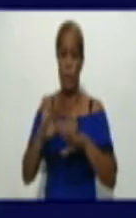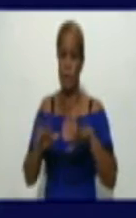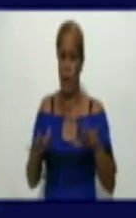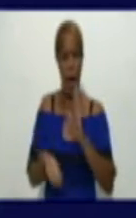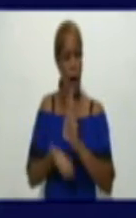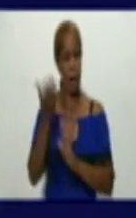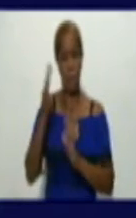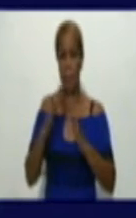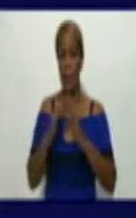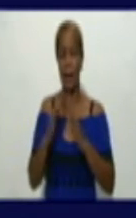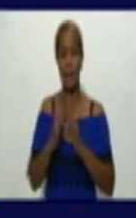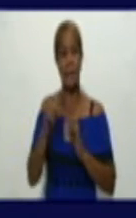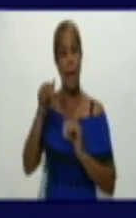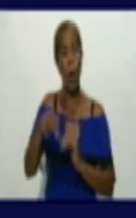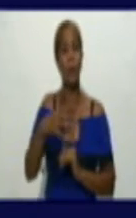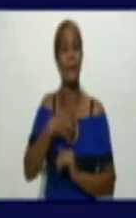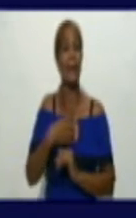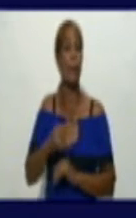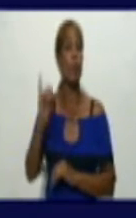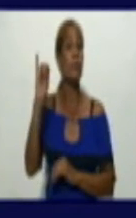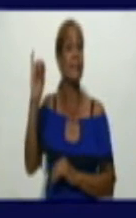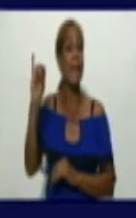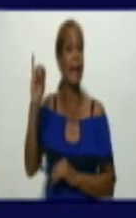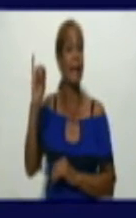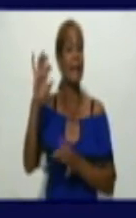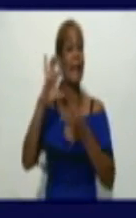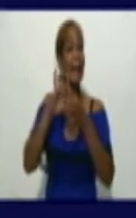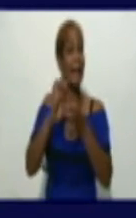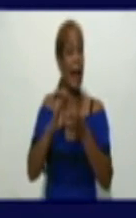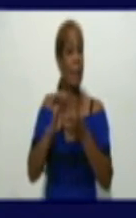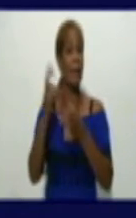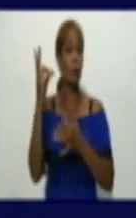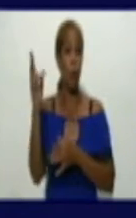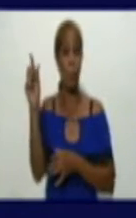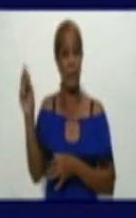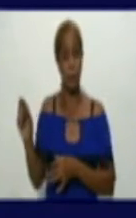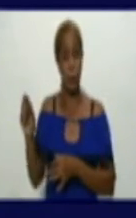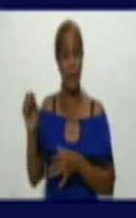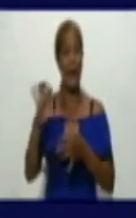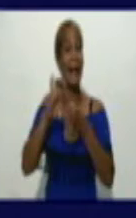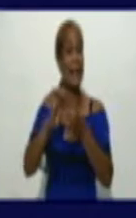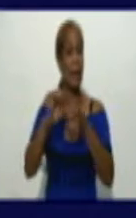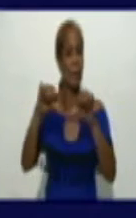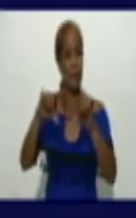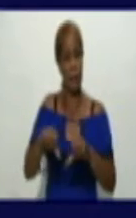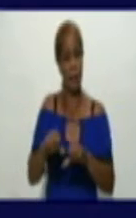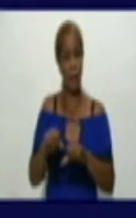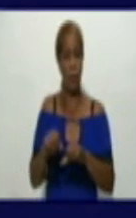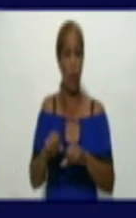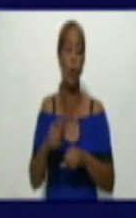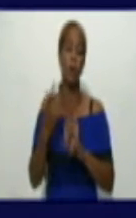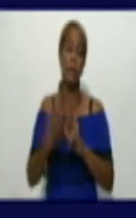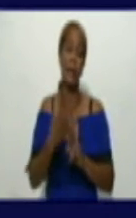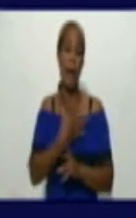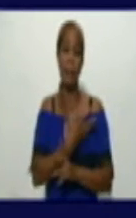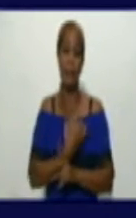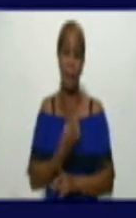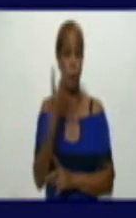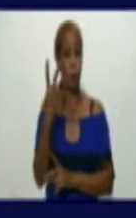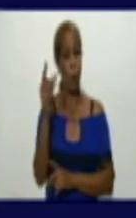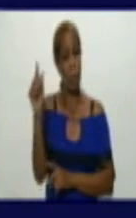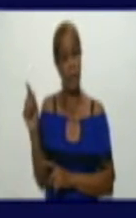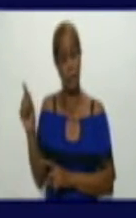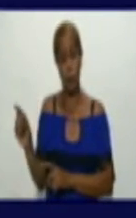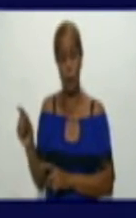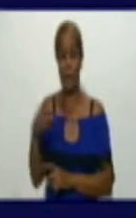en el reporte 6 pacientes graves y 2 críticos. Y lamentamos el fallecimiento de 2 personas y acumulamos ya 73